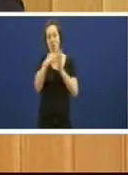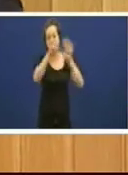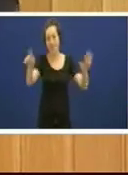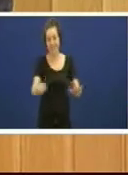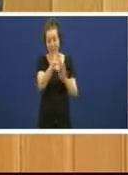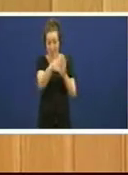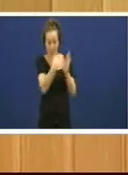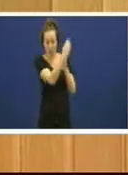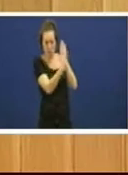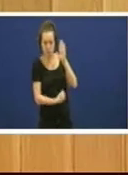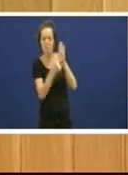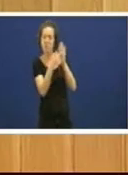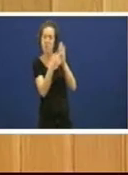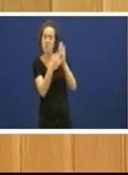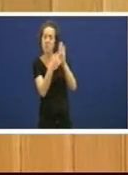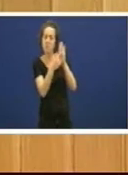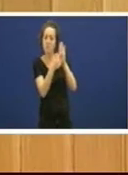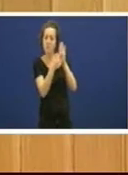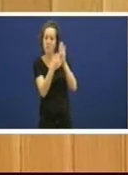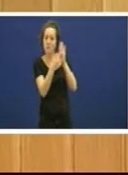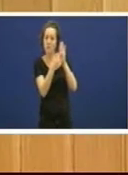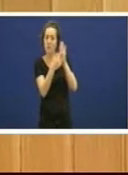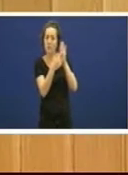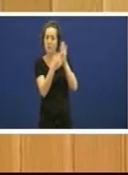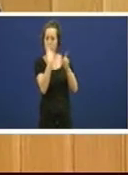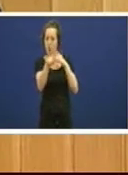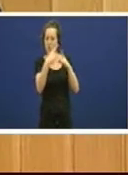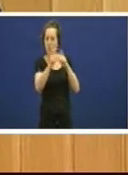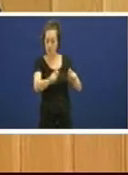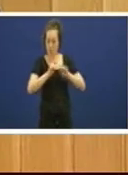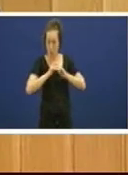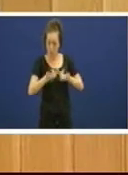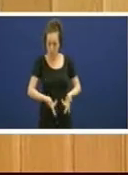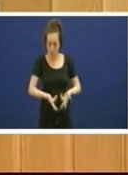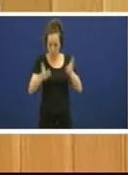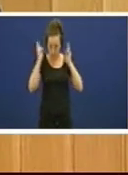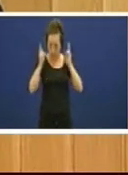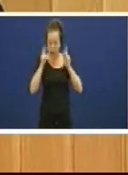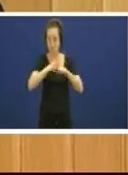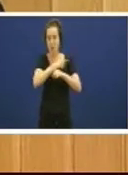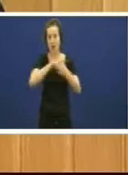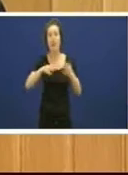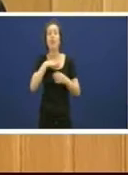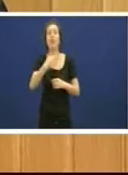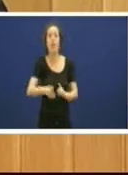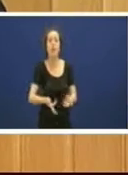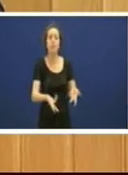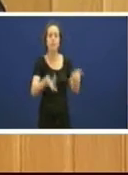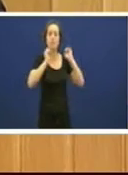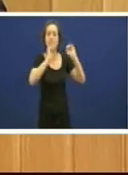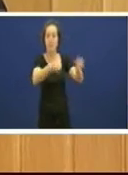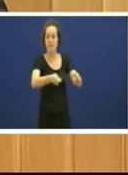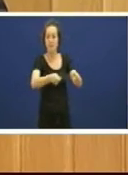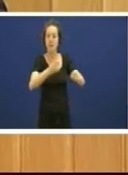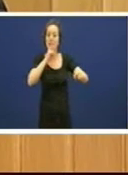precisamente o que deu P para que a xunta concedese esa autorización insisto regrada e non arbitrária unha